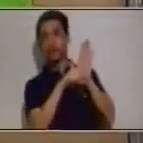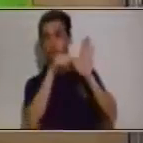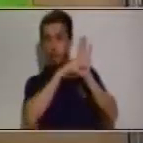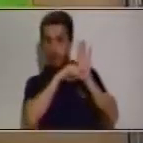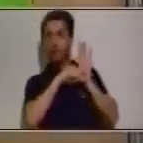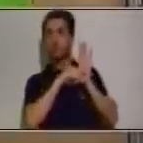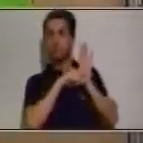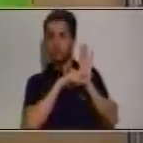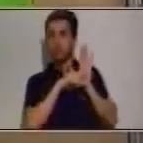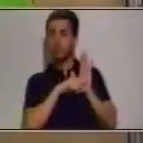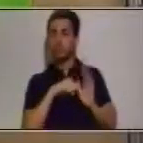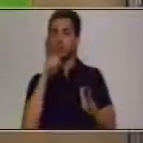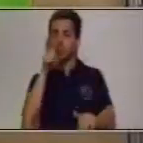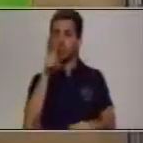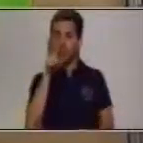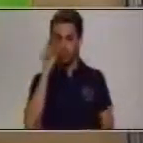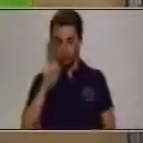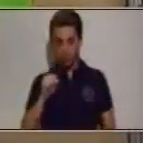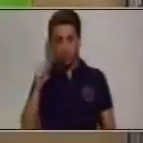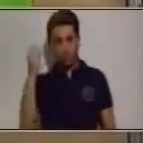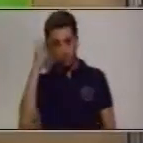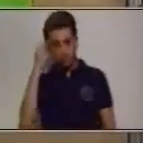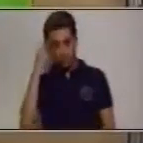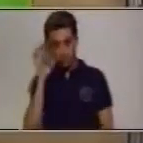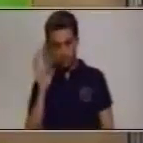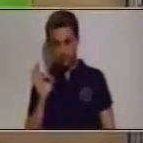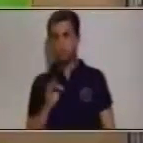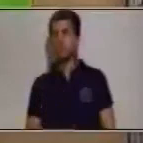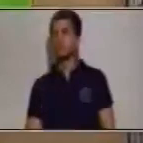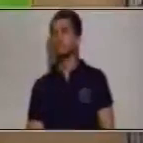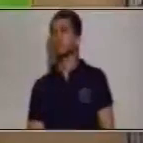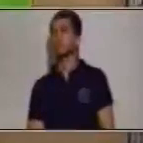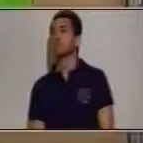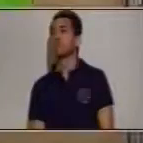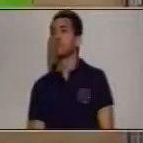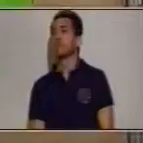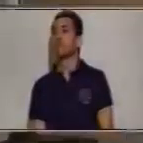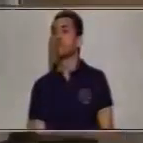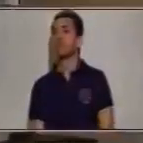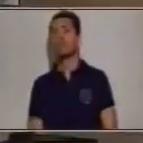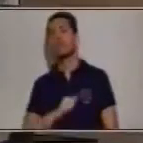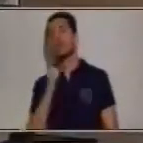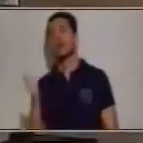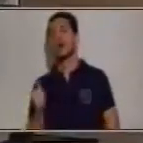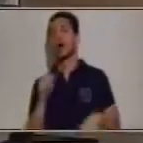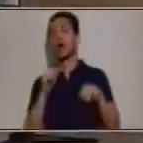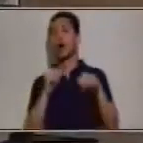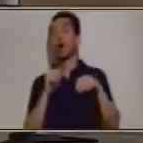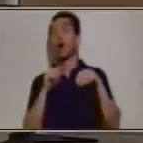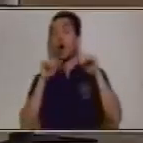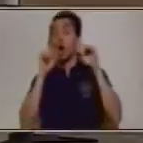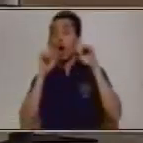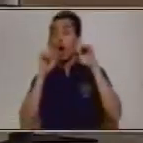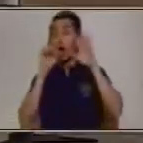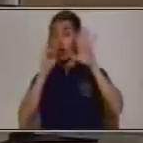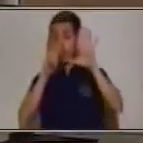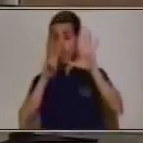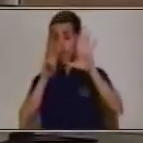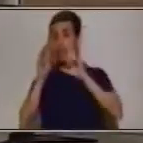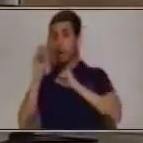para que tú lo tengas muy en mente. Nos vamos entonces al 82, le vamos a quitar